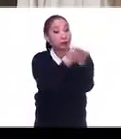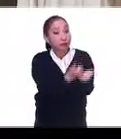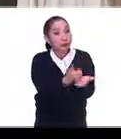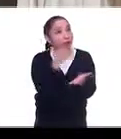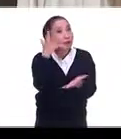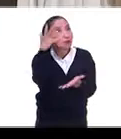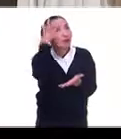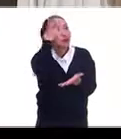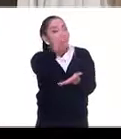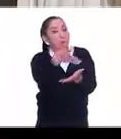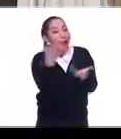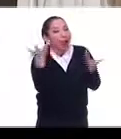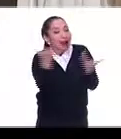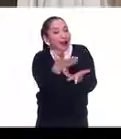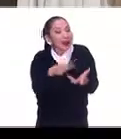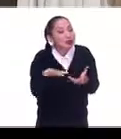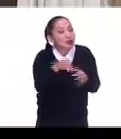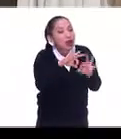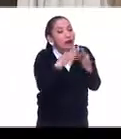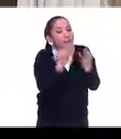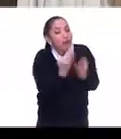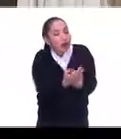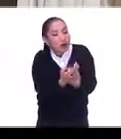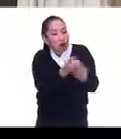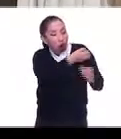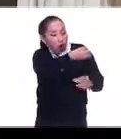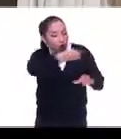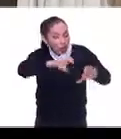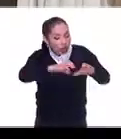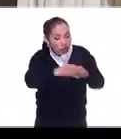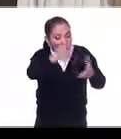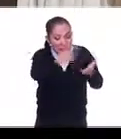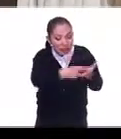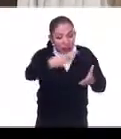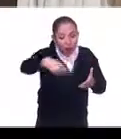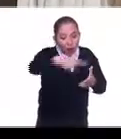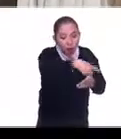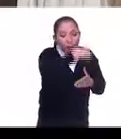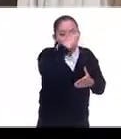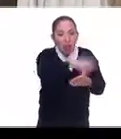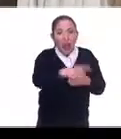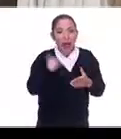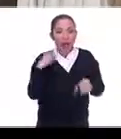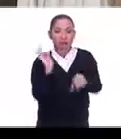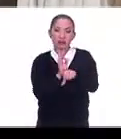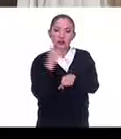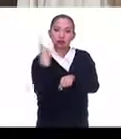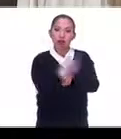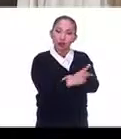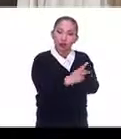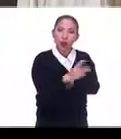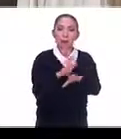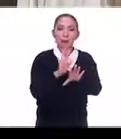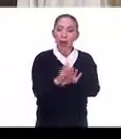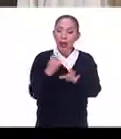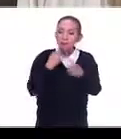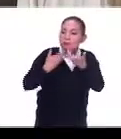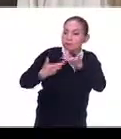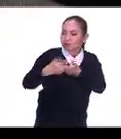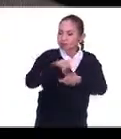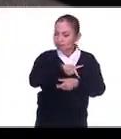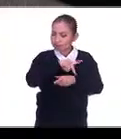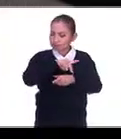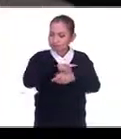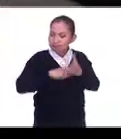se gesten mecanismos de organización interna para la defensa, para la negociación.